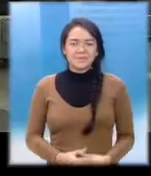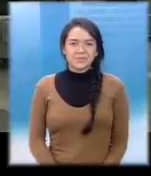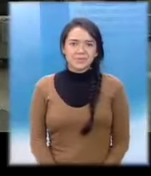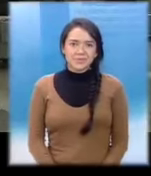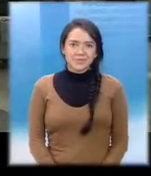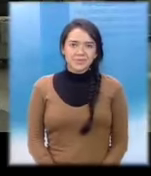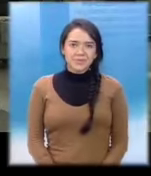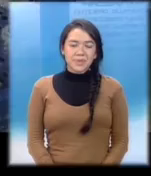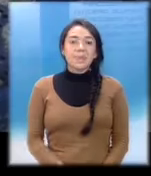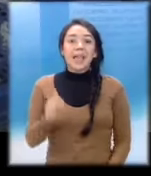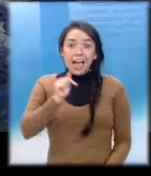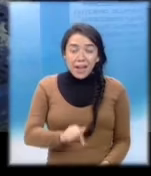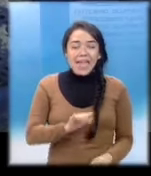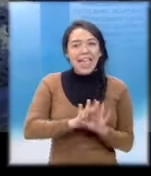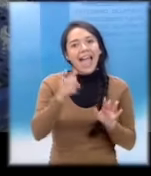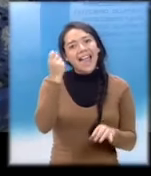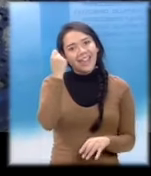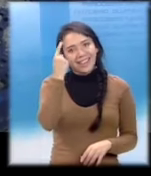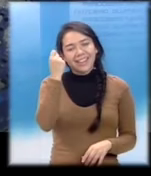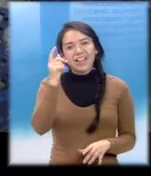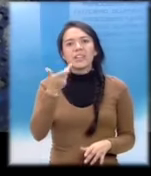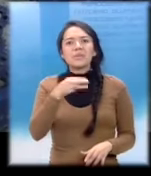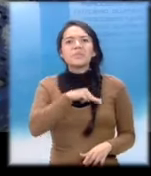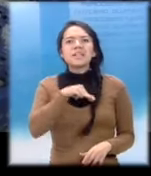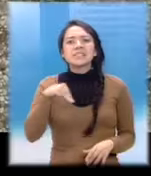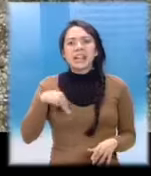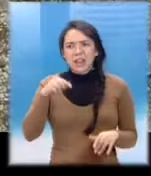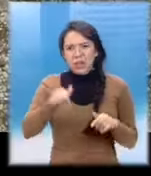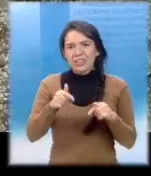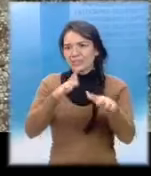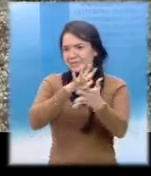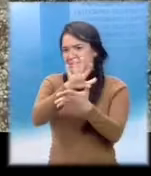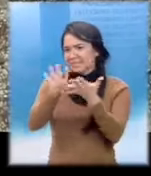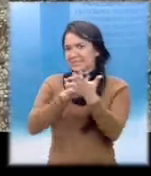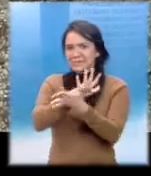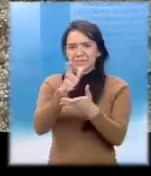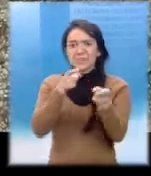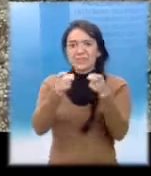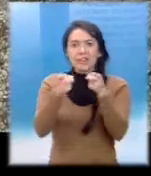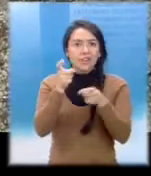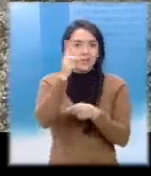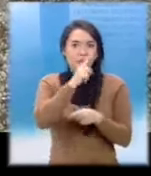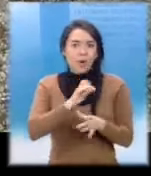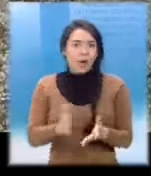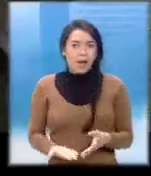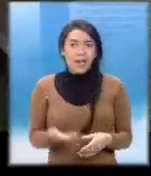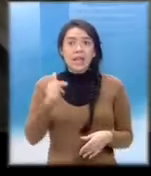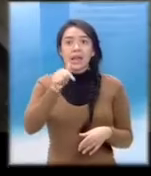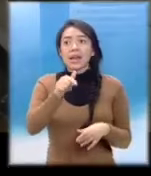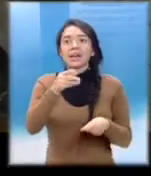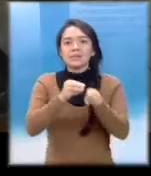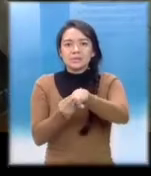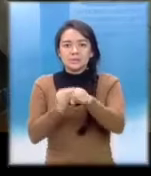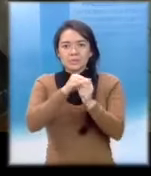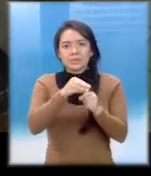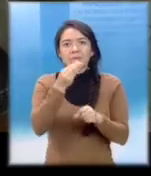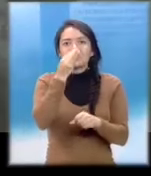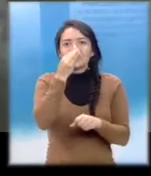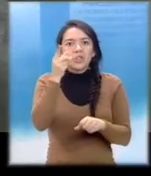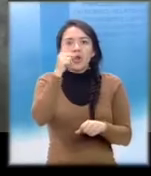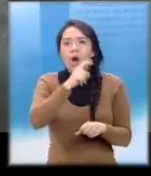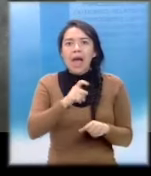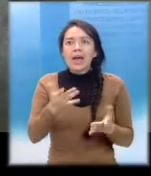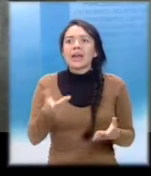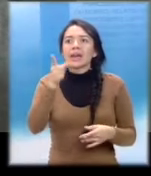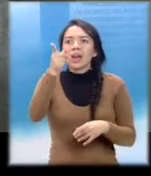ahora ya entendemos ¿Por qué el ministerio está así de descuidado? ¿Y por qué ya no hay alcohol en los centros de salud? Que me traigan más cerveza,